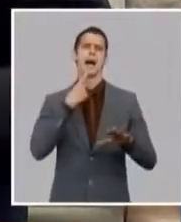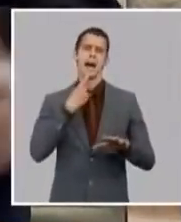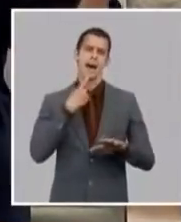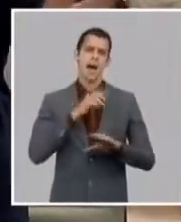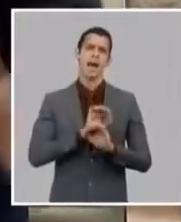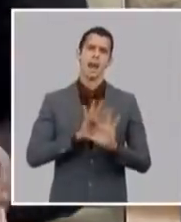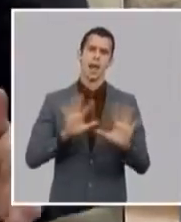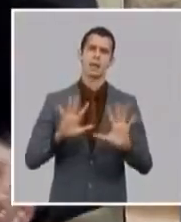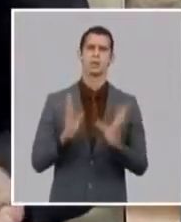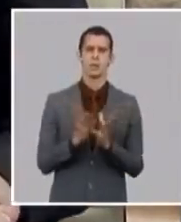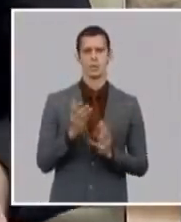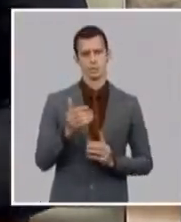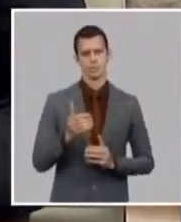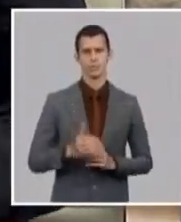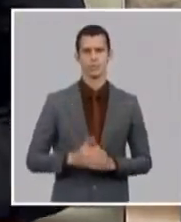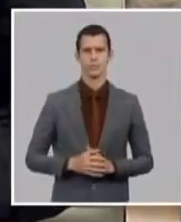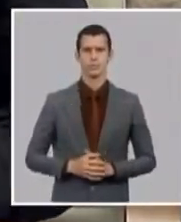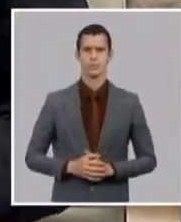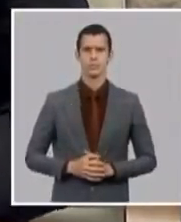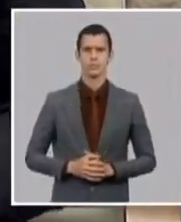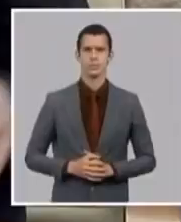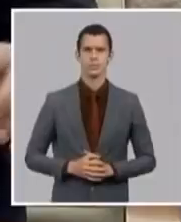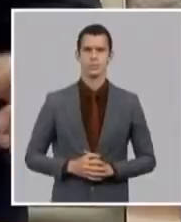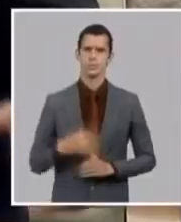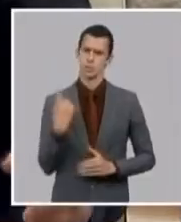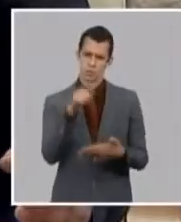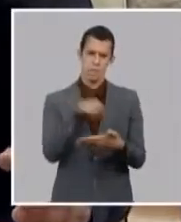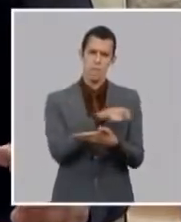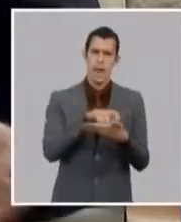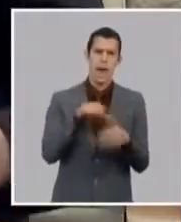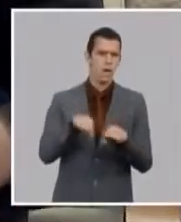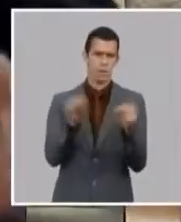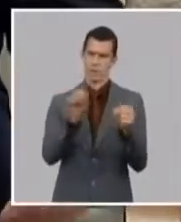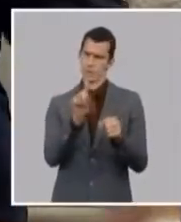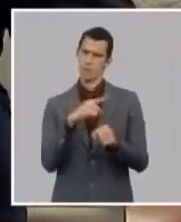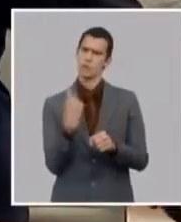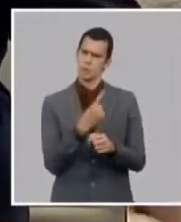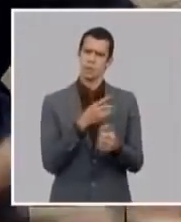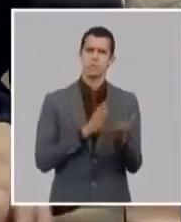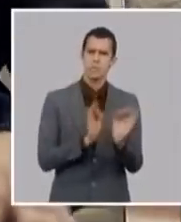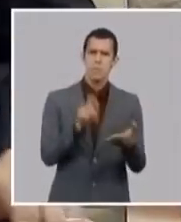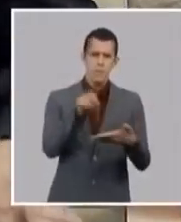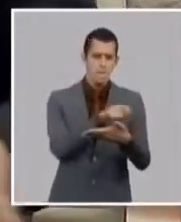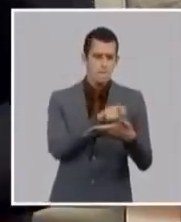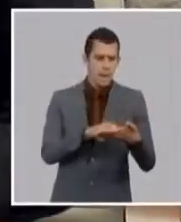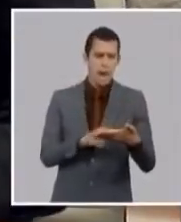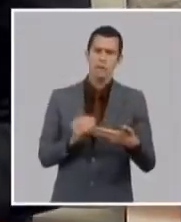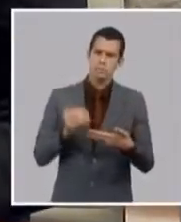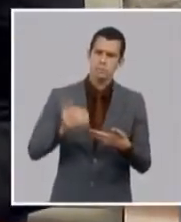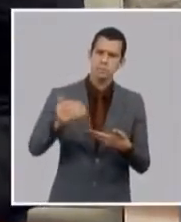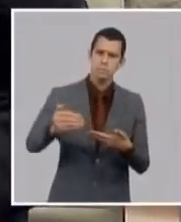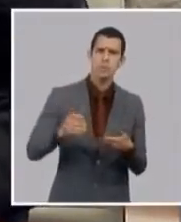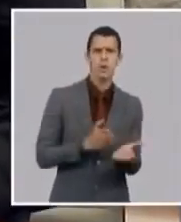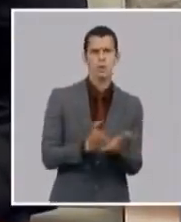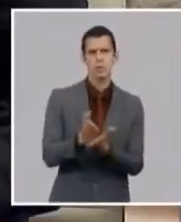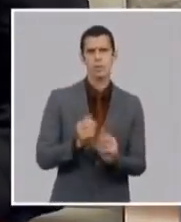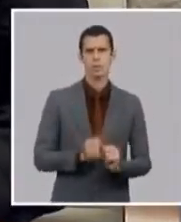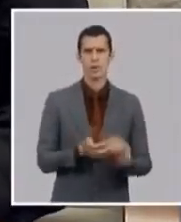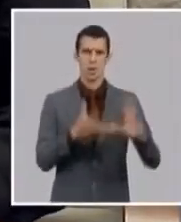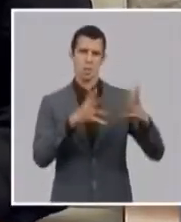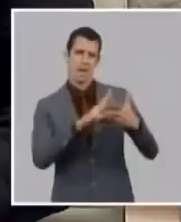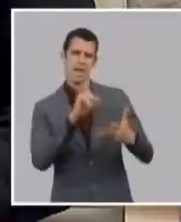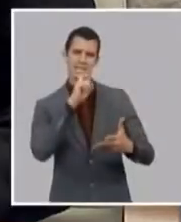todo está previsto y todo continuará avanzando pero recordar que en la medida de la complejidad se van tomando